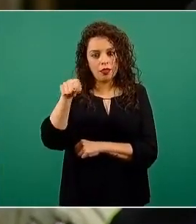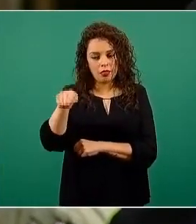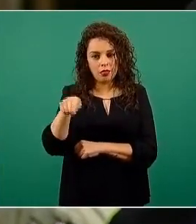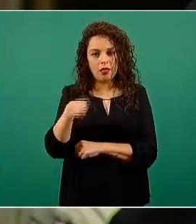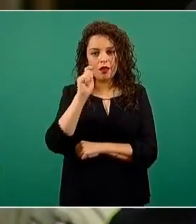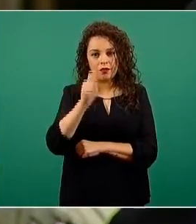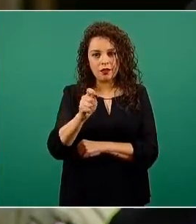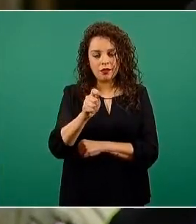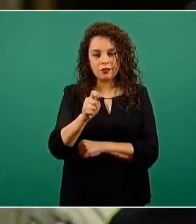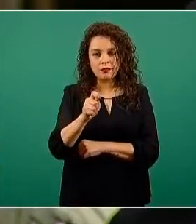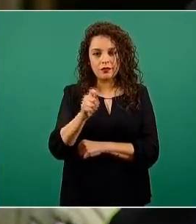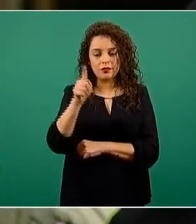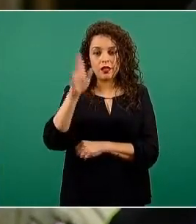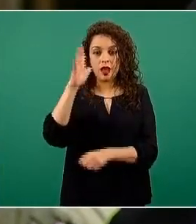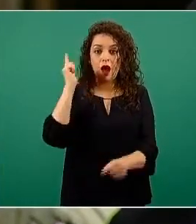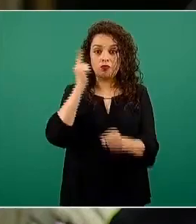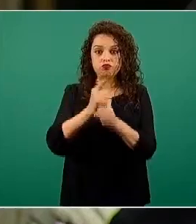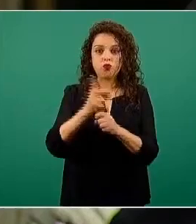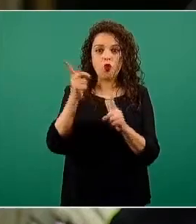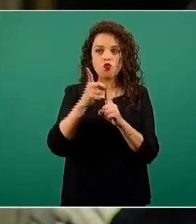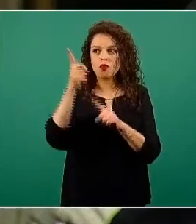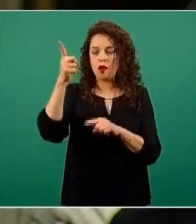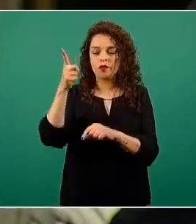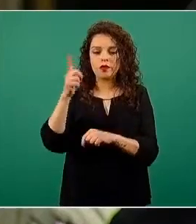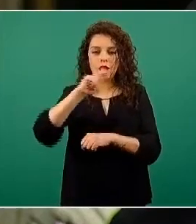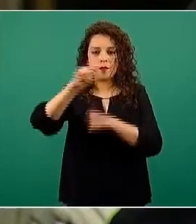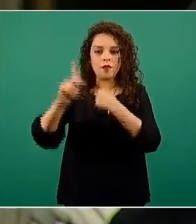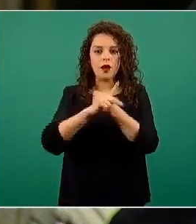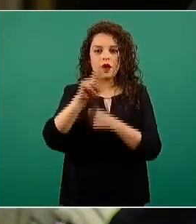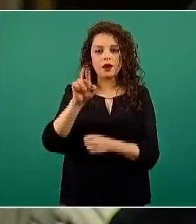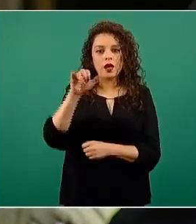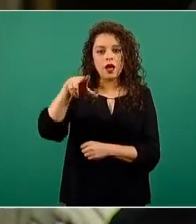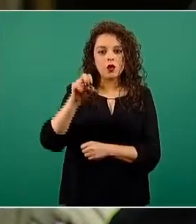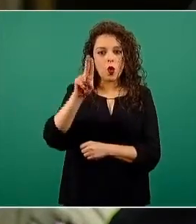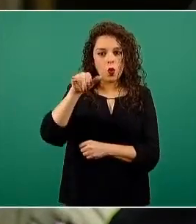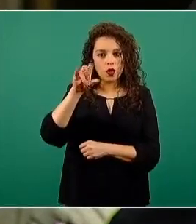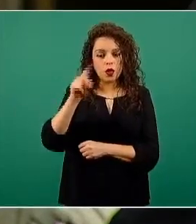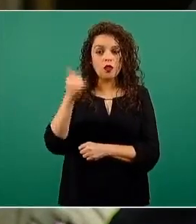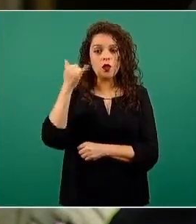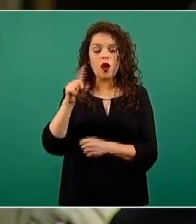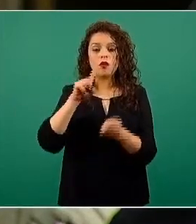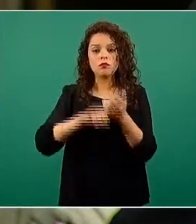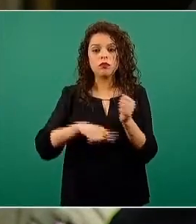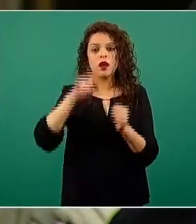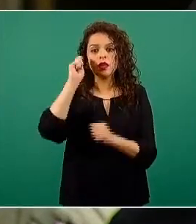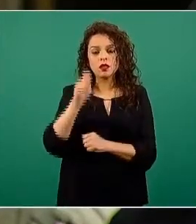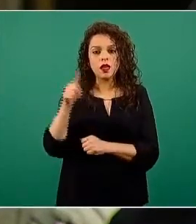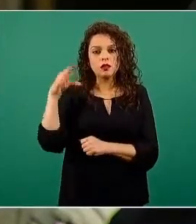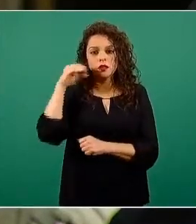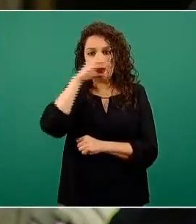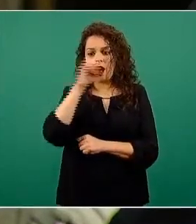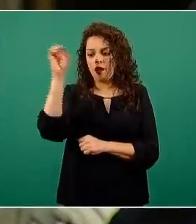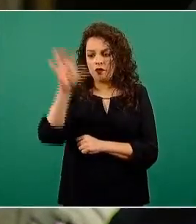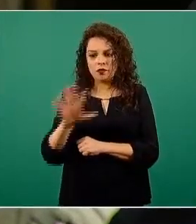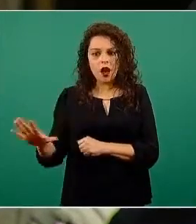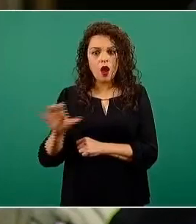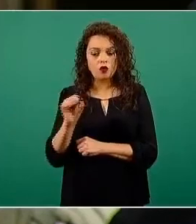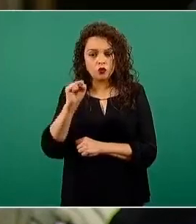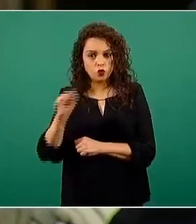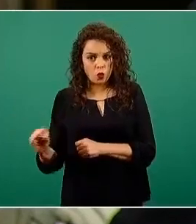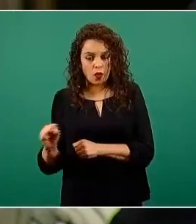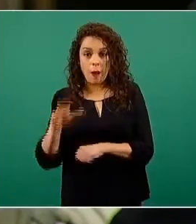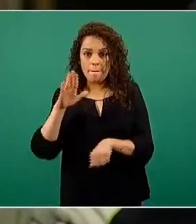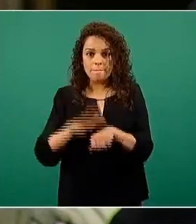detectada en Reino Unido y no sé si también en Sudáfrica está haciendo que se propague más rápidamente